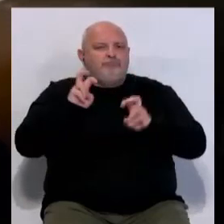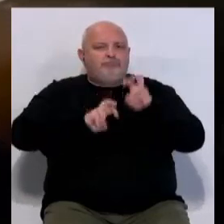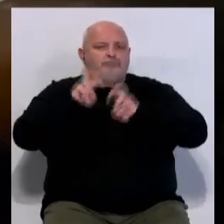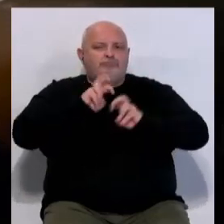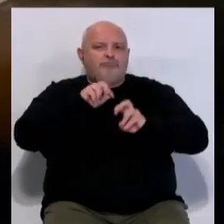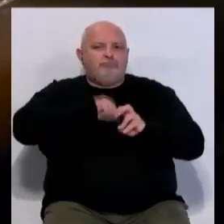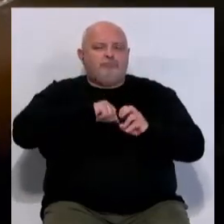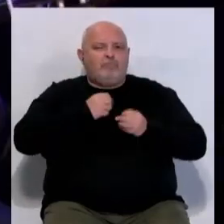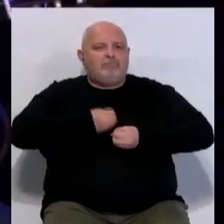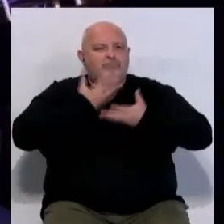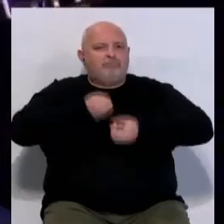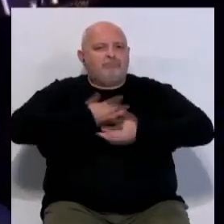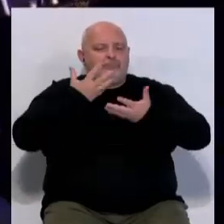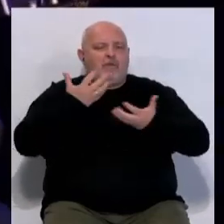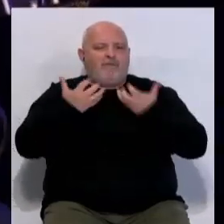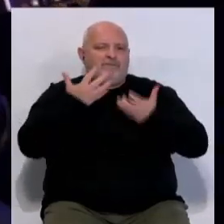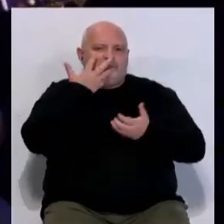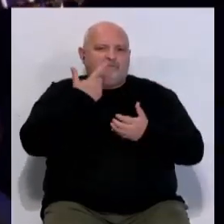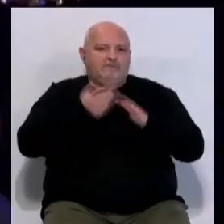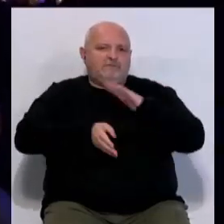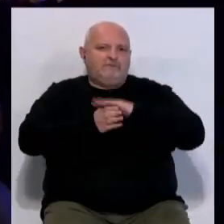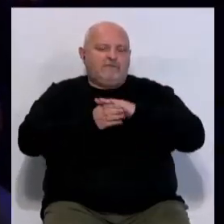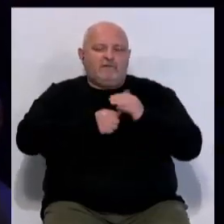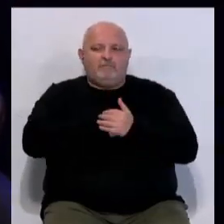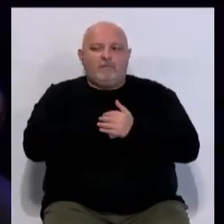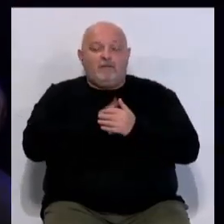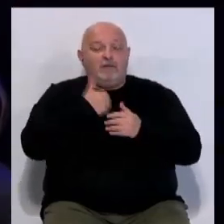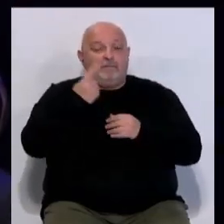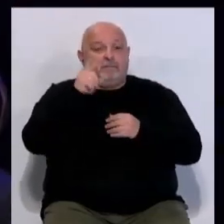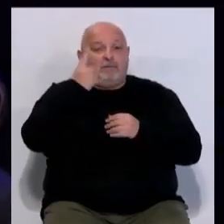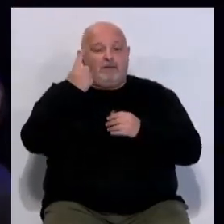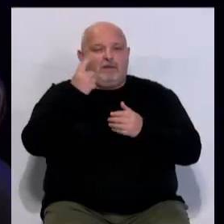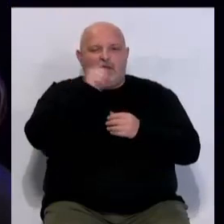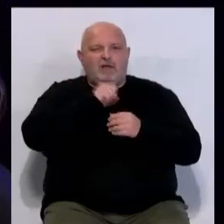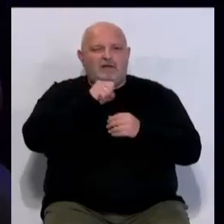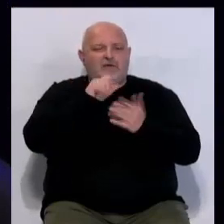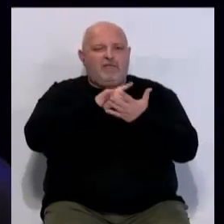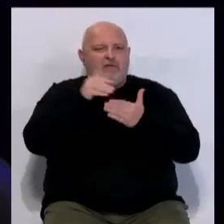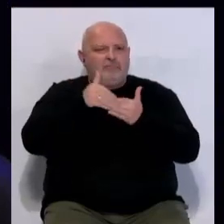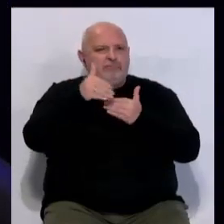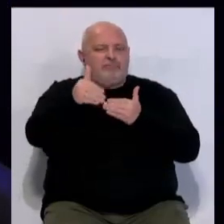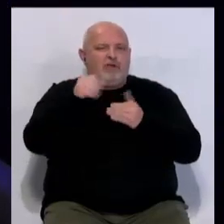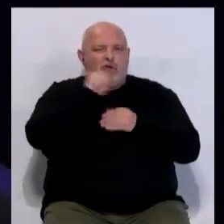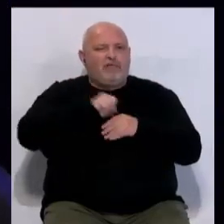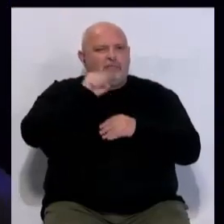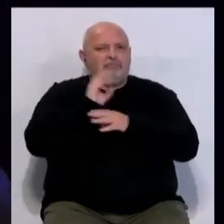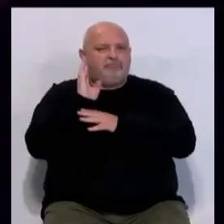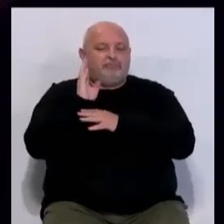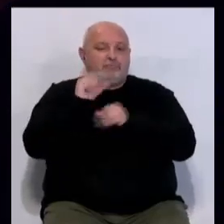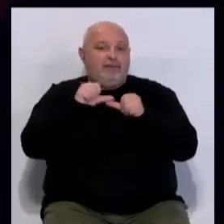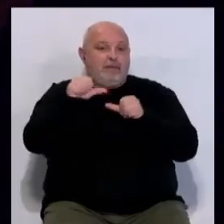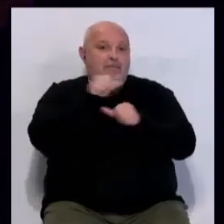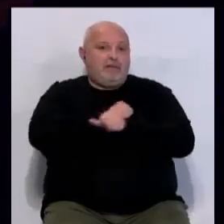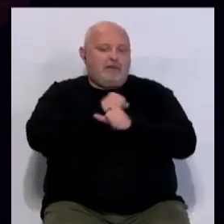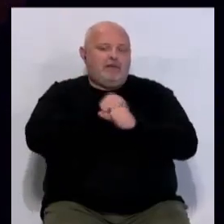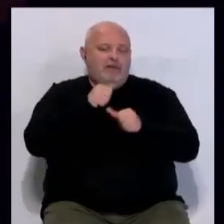expresar sus inquietudes artísticas sin pretensiones. Este será el primer recital de un calendario de conciertos que el cantador